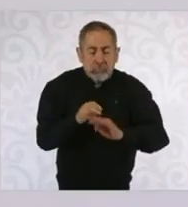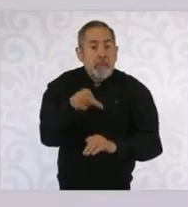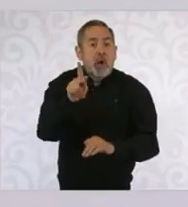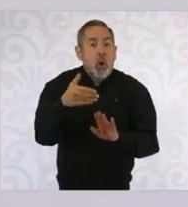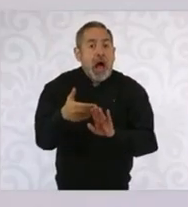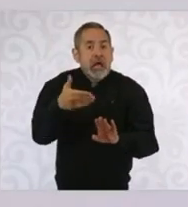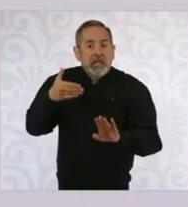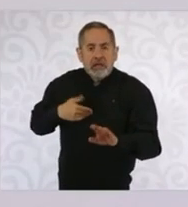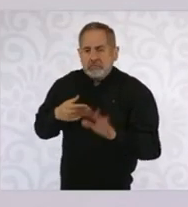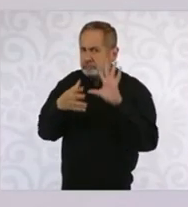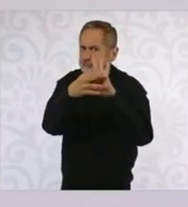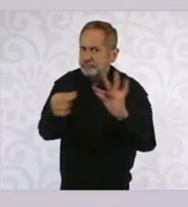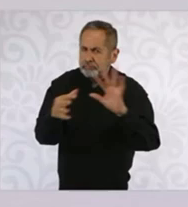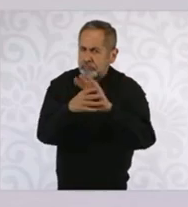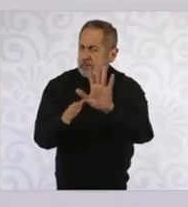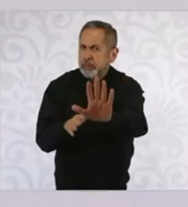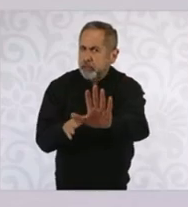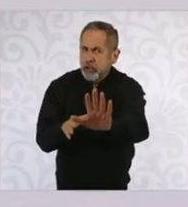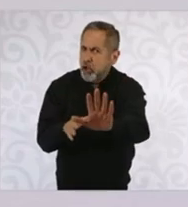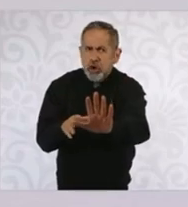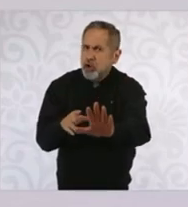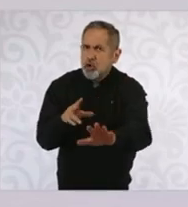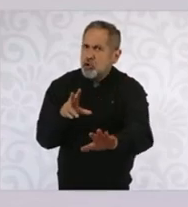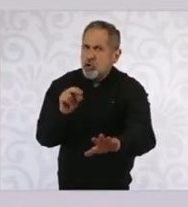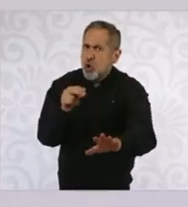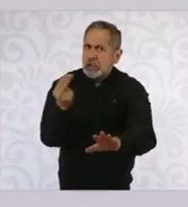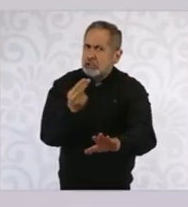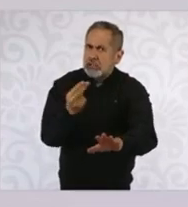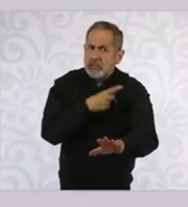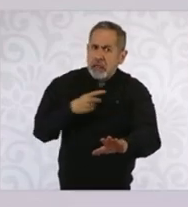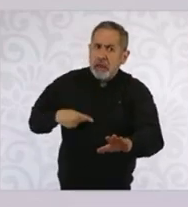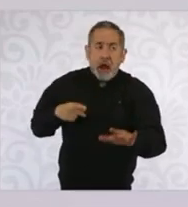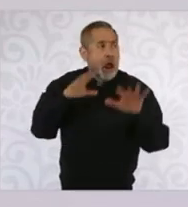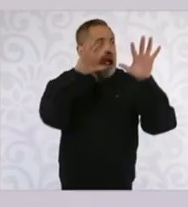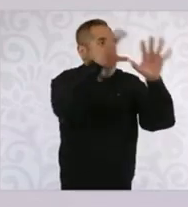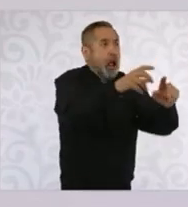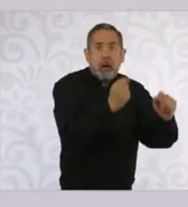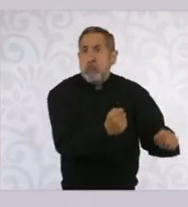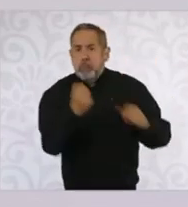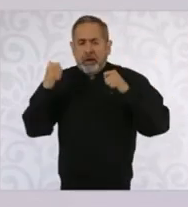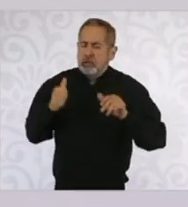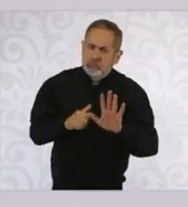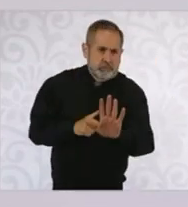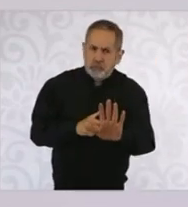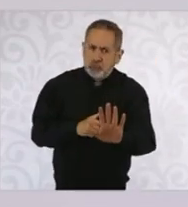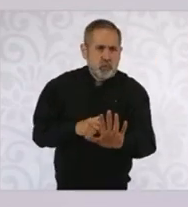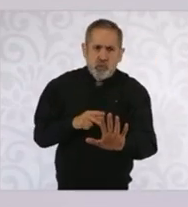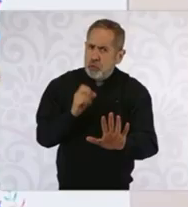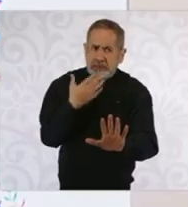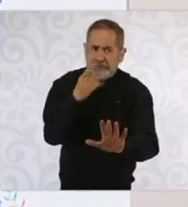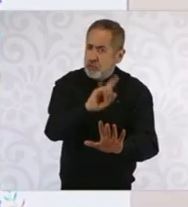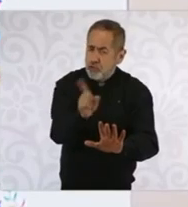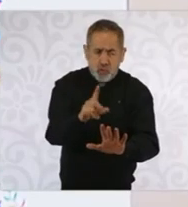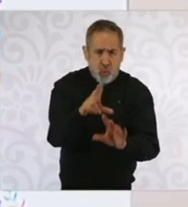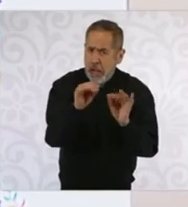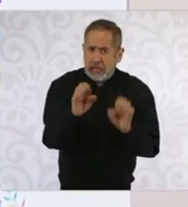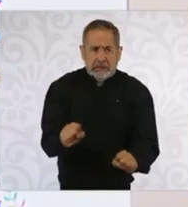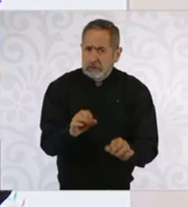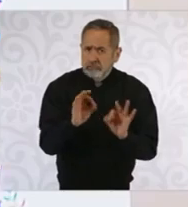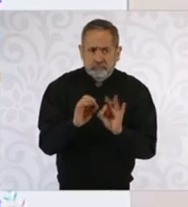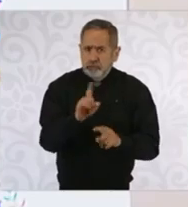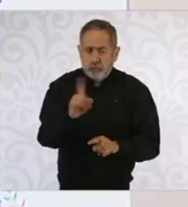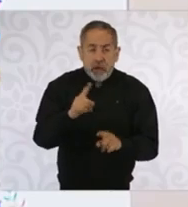que no tienen por qué deportarse a nuestros connacionales que están del otro lado de la frontera, que al contrario,